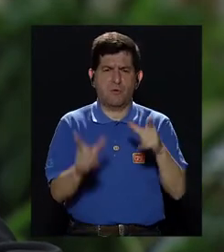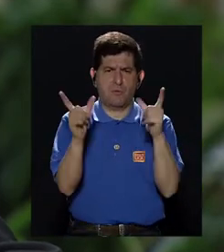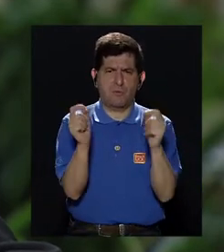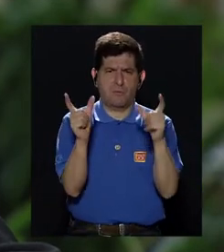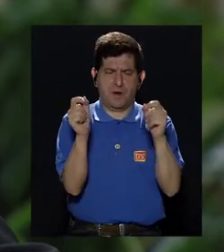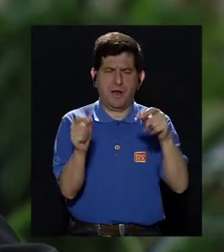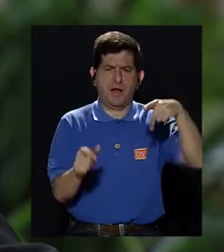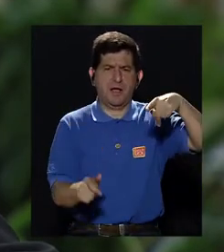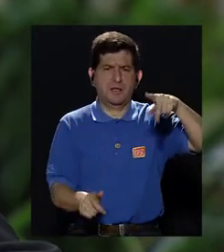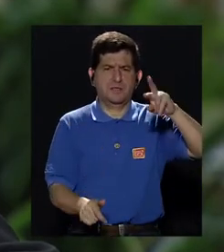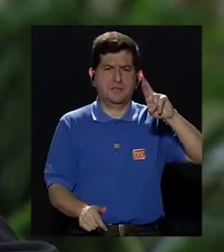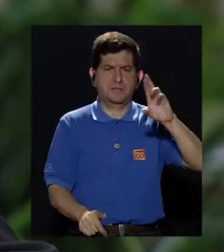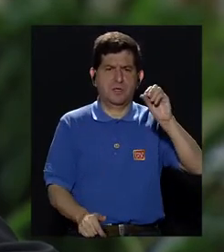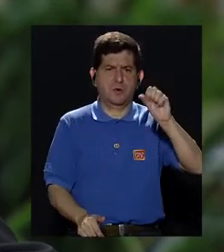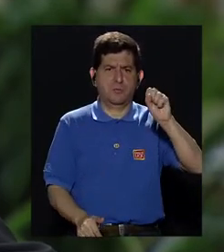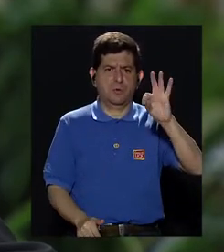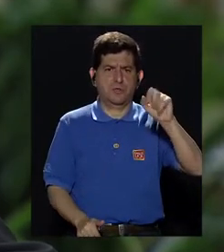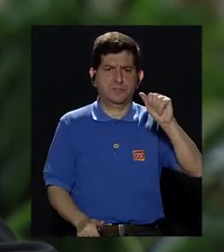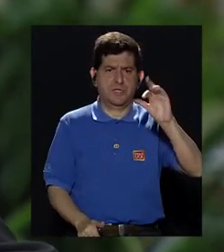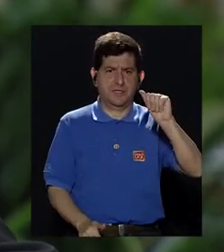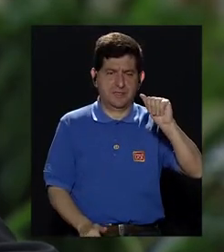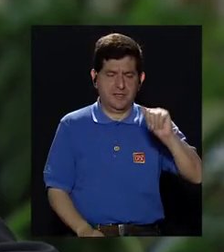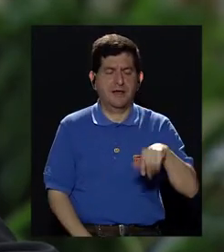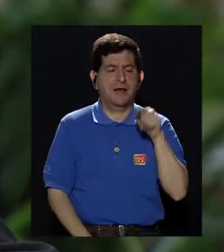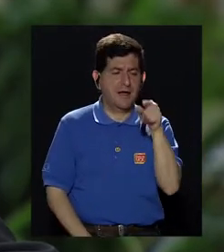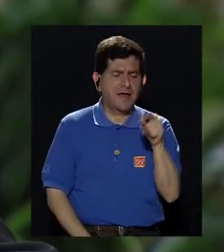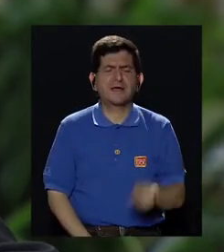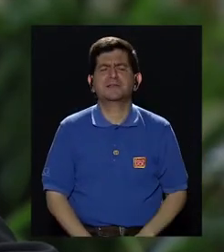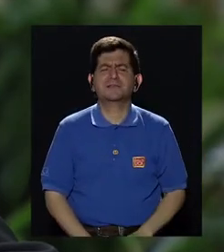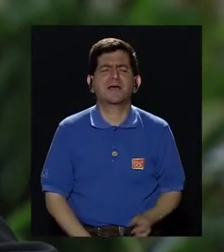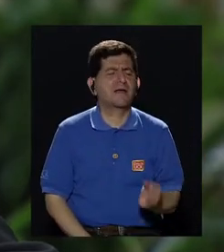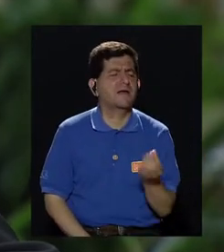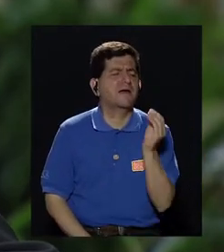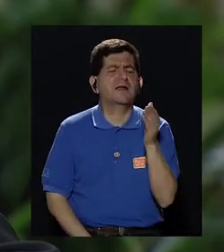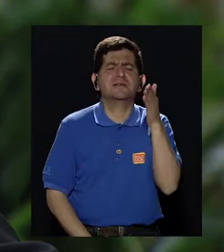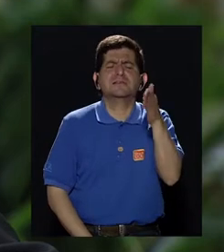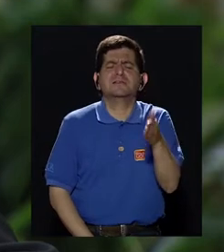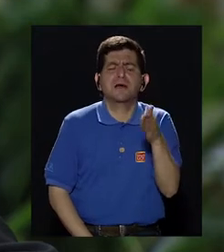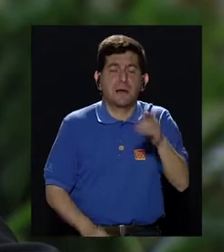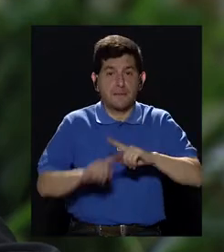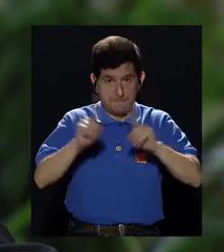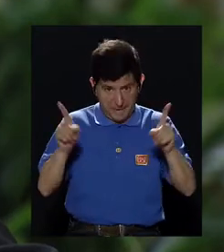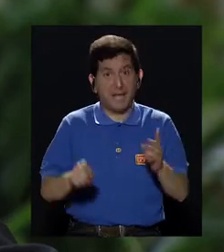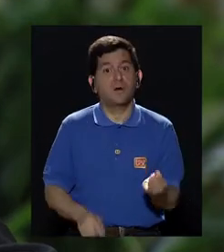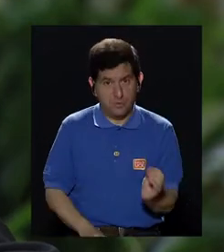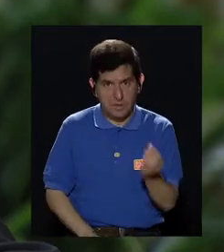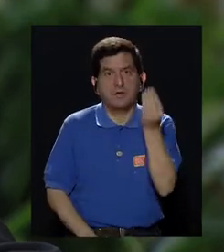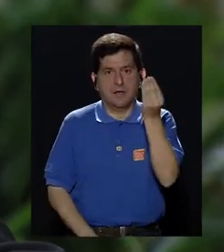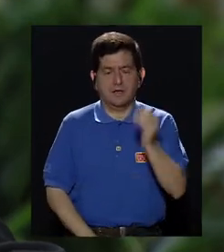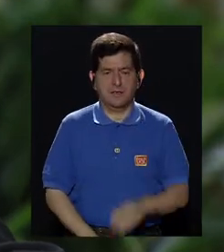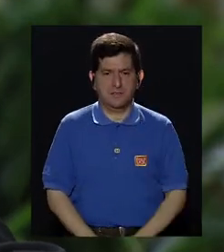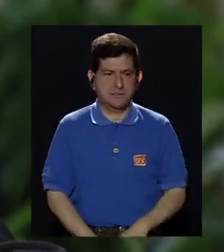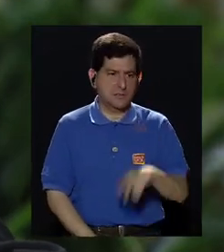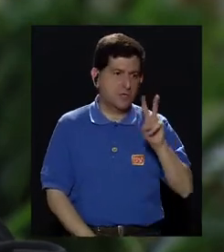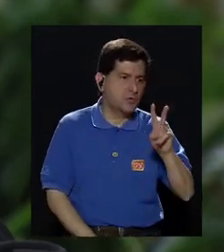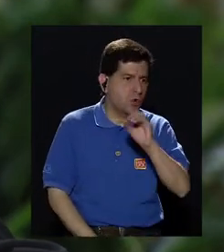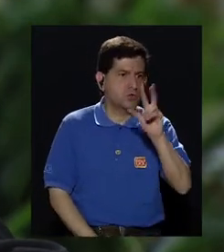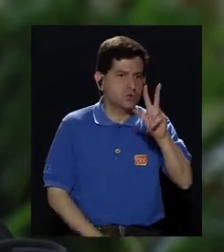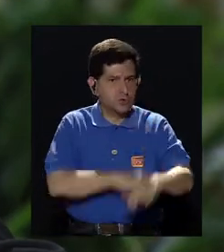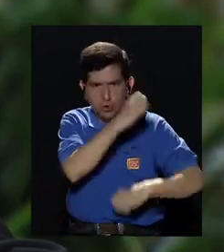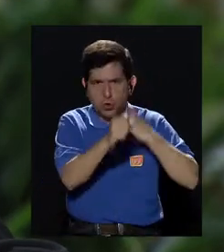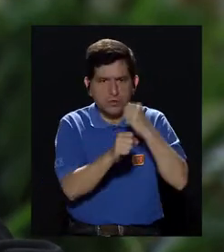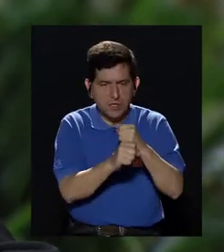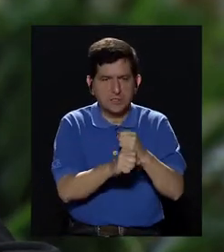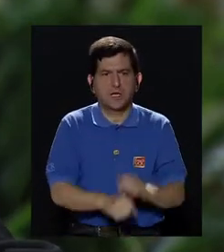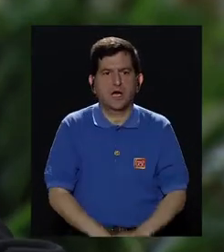decir, los tumores de próstata son de crecimiento lento, pero van creciendo, es decir, si no hacemos nada, esos dos o tres años